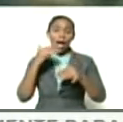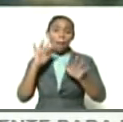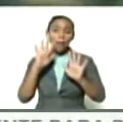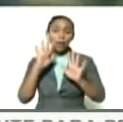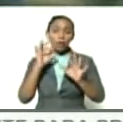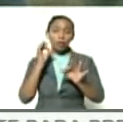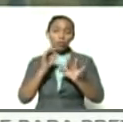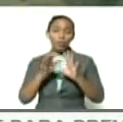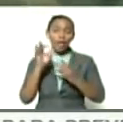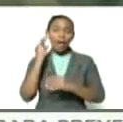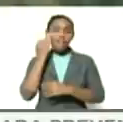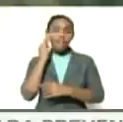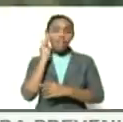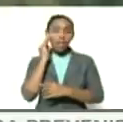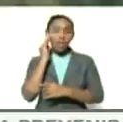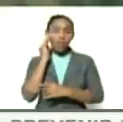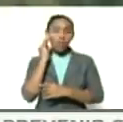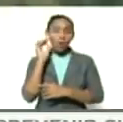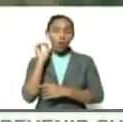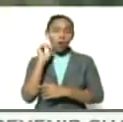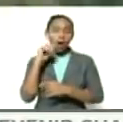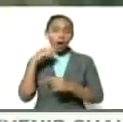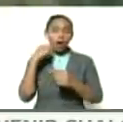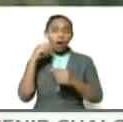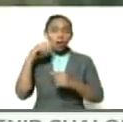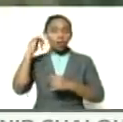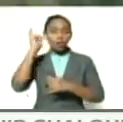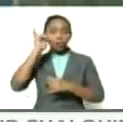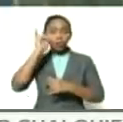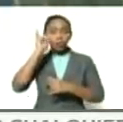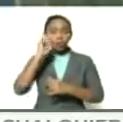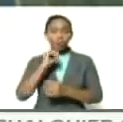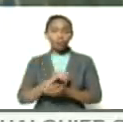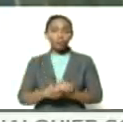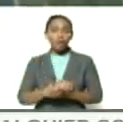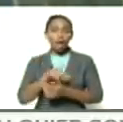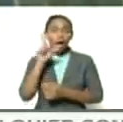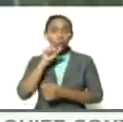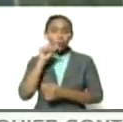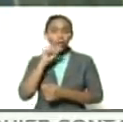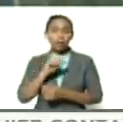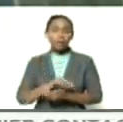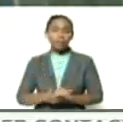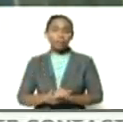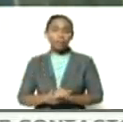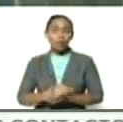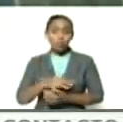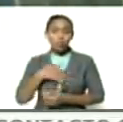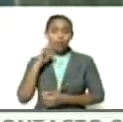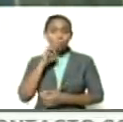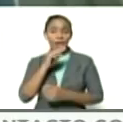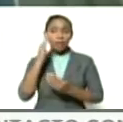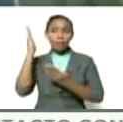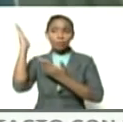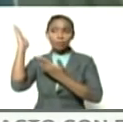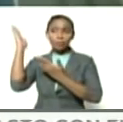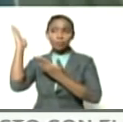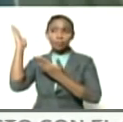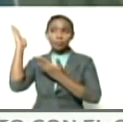a Facebook a Periscope a Youtube a Twitter podrán ver esa imagen